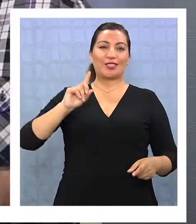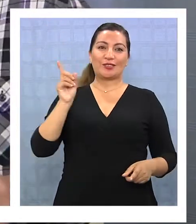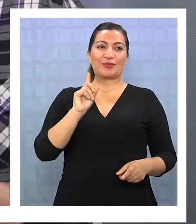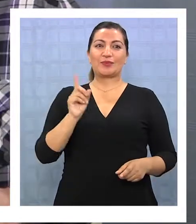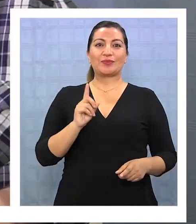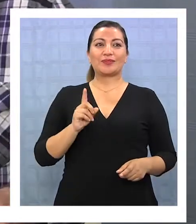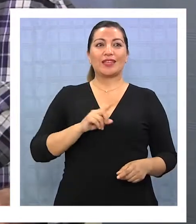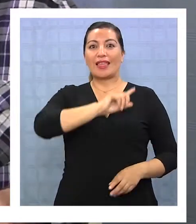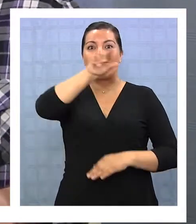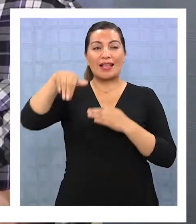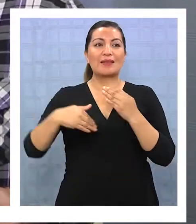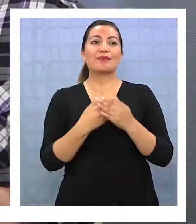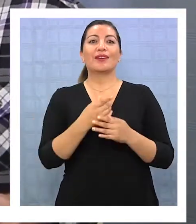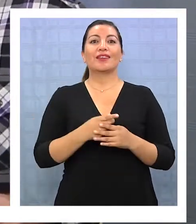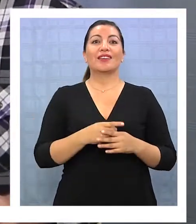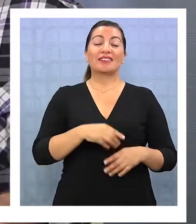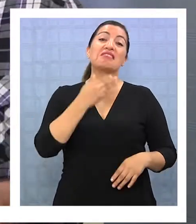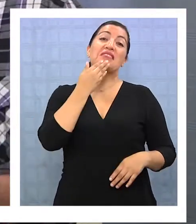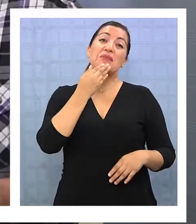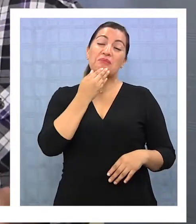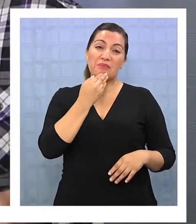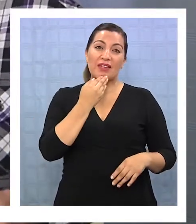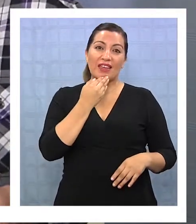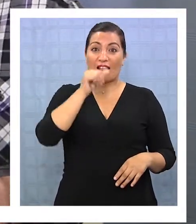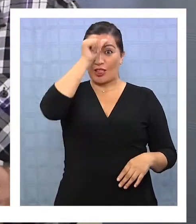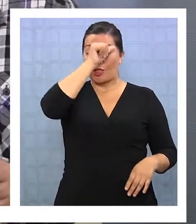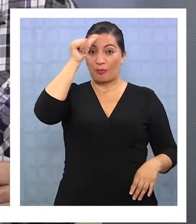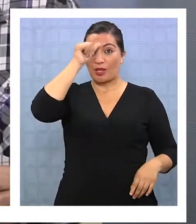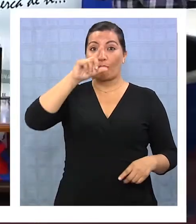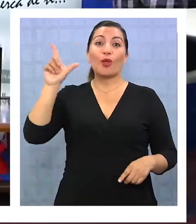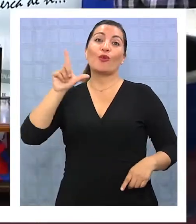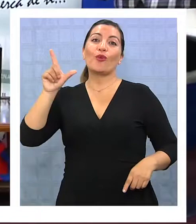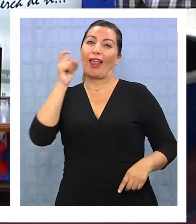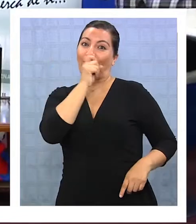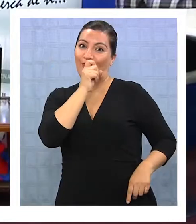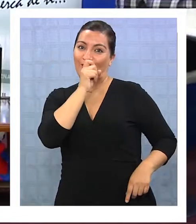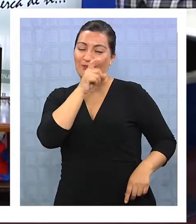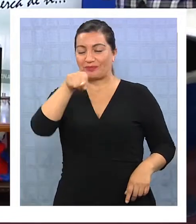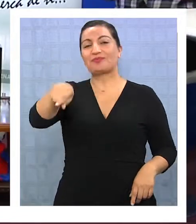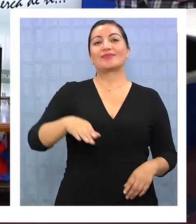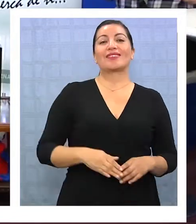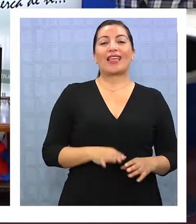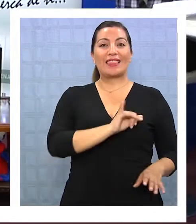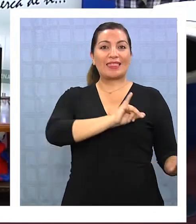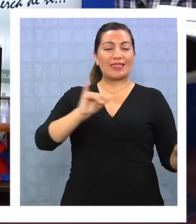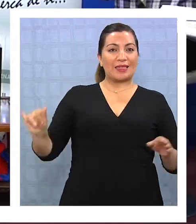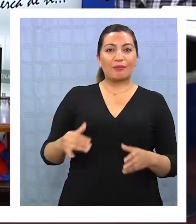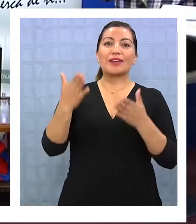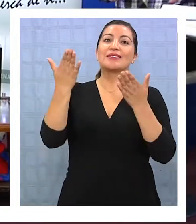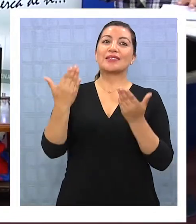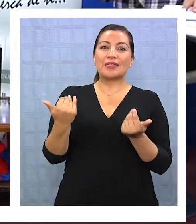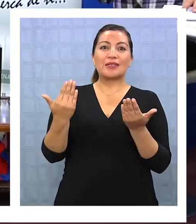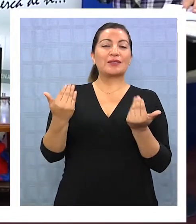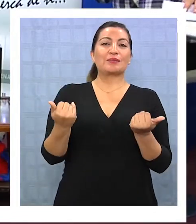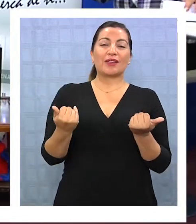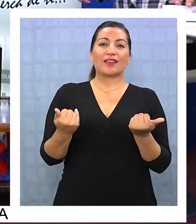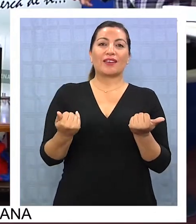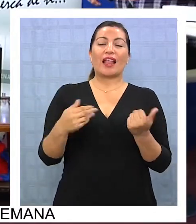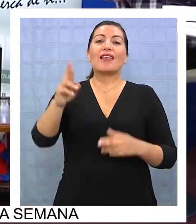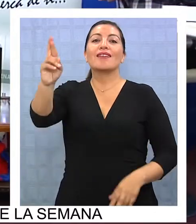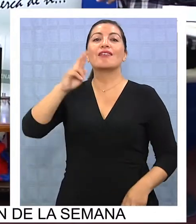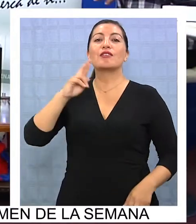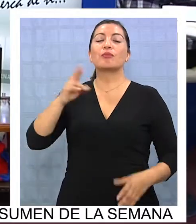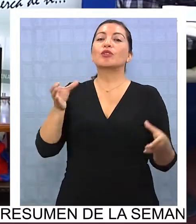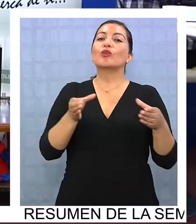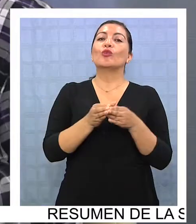No, pues más encima que al otro día de feriado van a carretear el domingo. Van a esperar el partido. Bueno, y después hay que esperar las definiciones